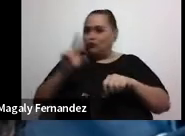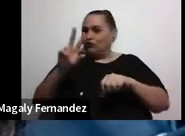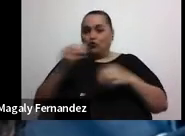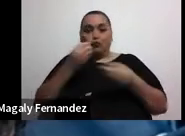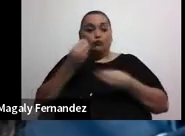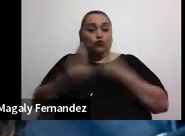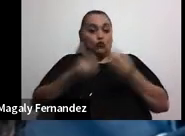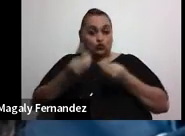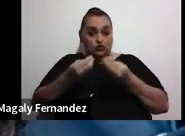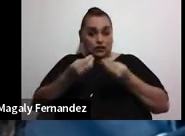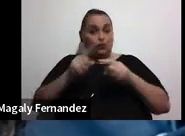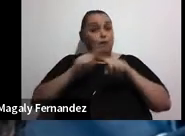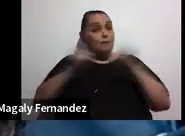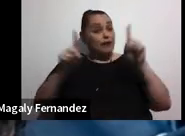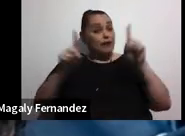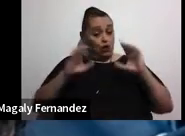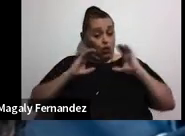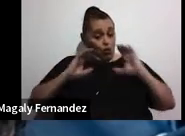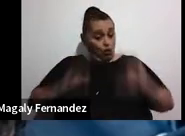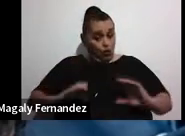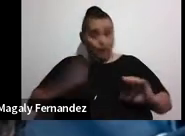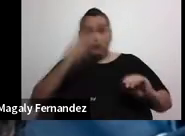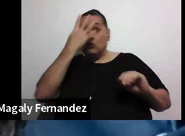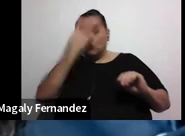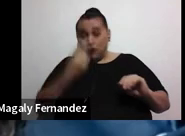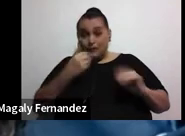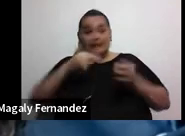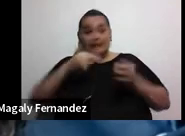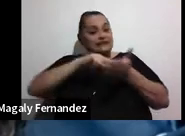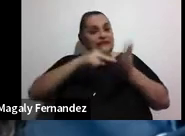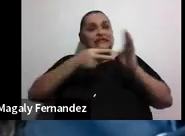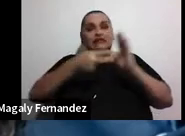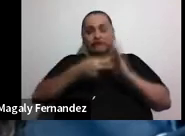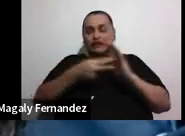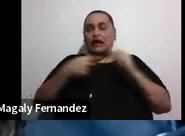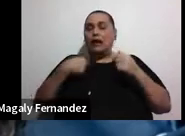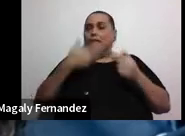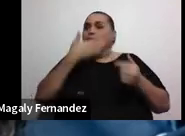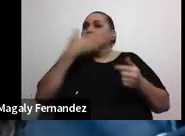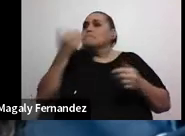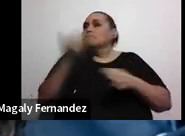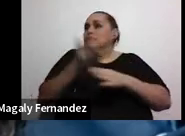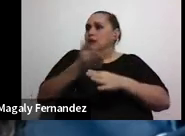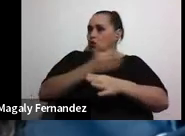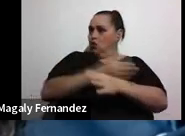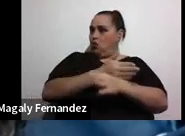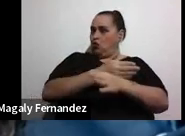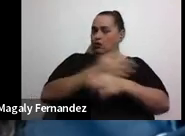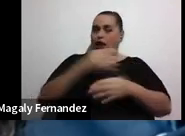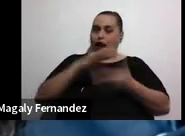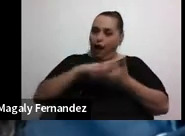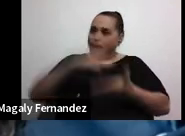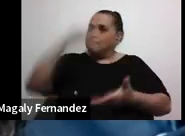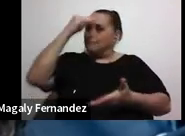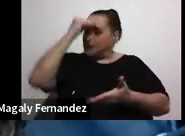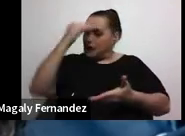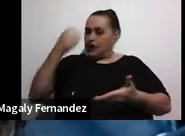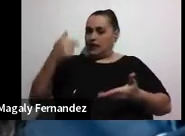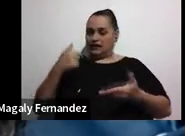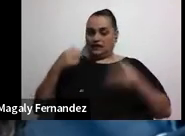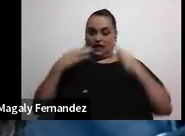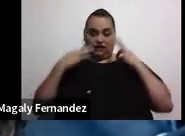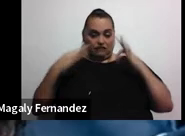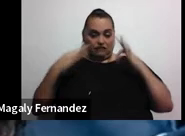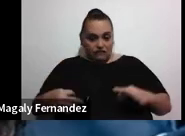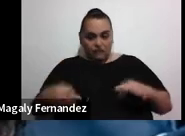cuerpo, cuando duerme, repara. Cuando el cuerpo duerme, consolida aprendizajes. Cuando el cuerpo duerme, de alguna manera, si haces ejercicio, repara la fibra muscular.